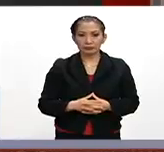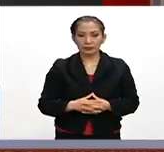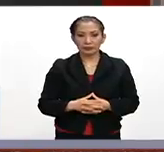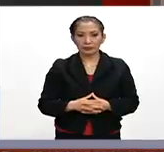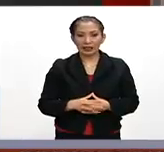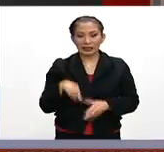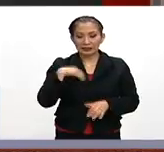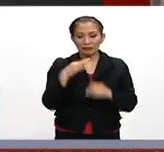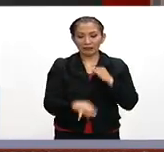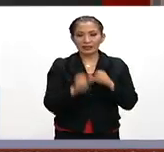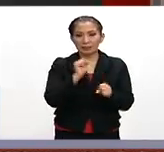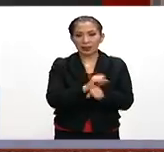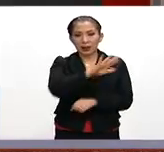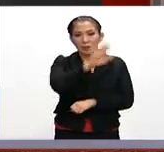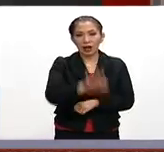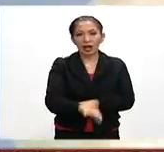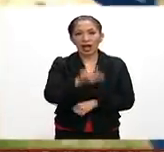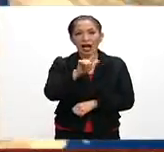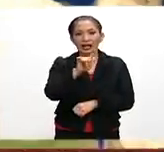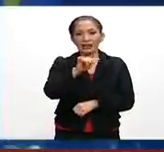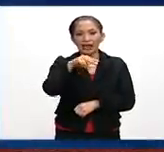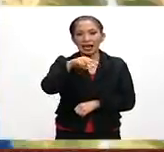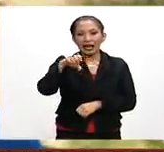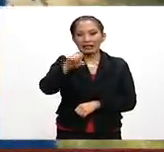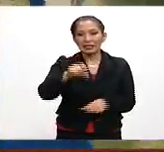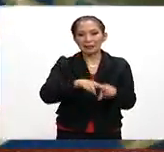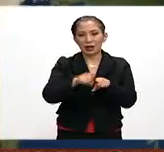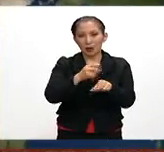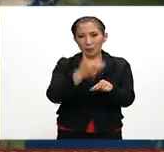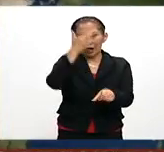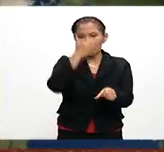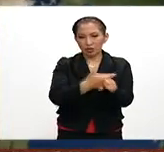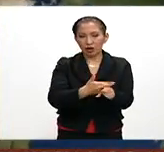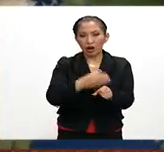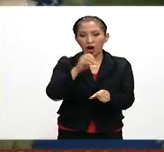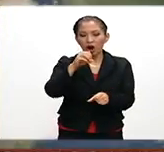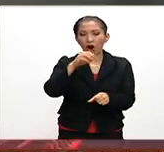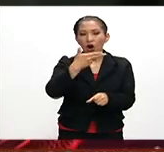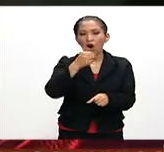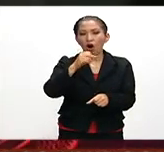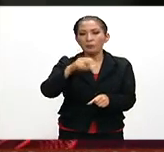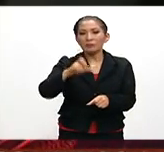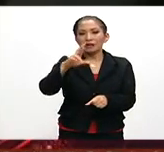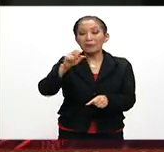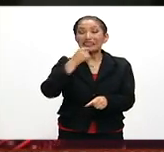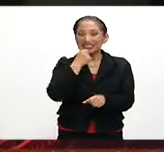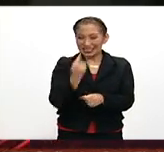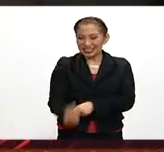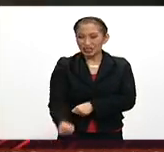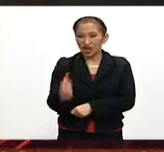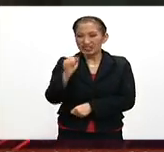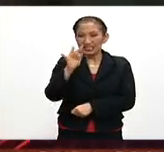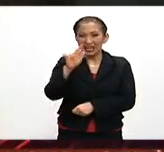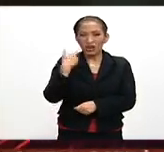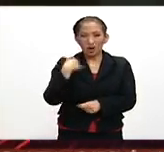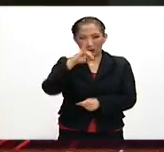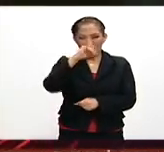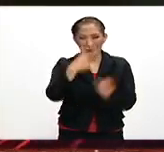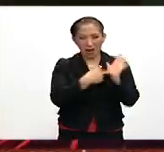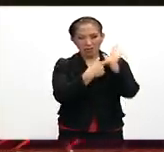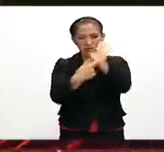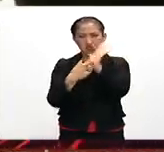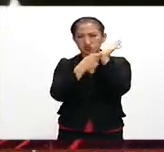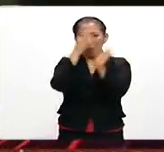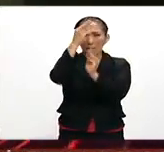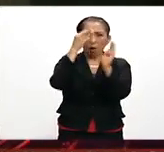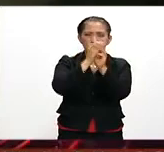Este fin de semana murió Ali Dagnés, hermano mayor de Omran, el niño sirio cuya imagen conmocionó al